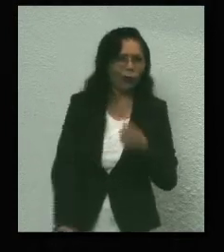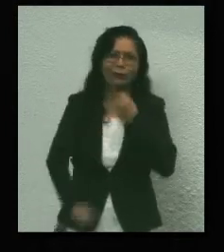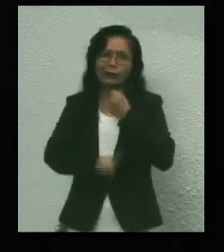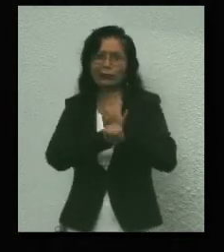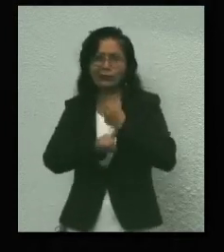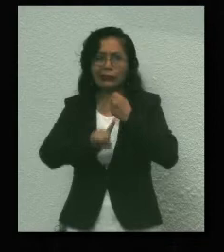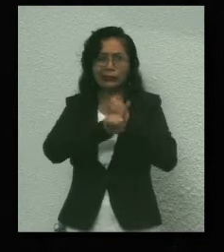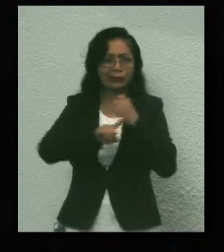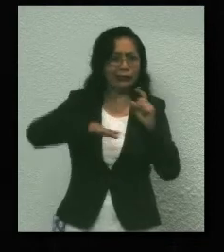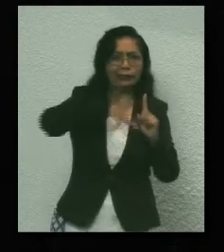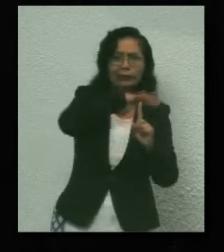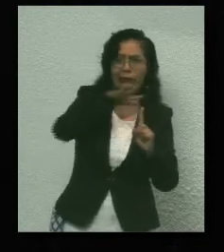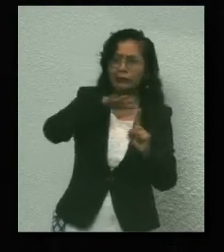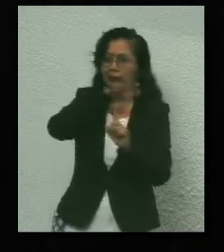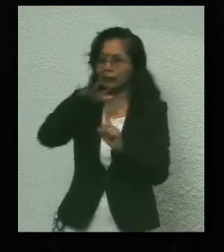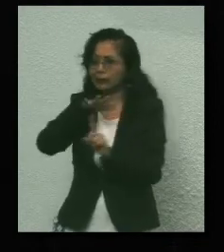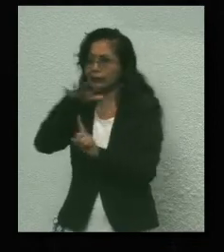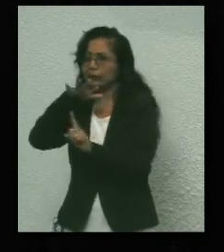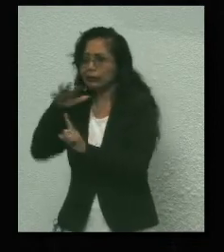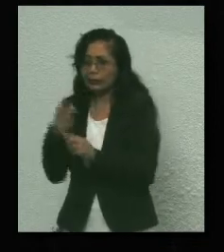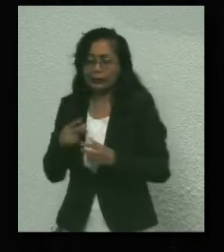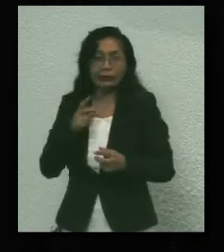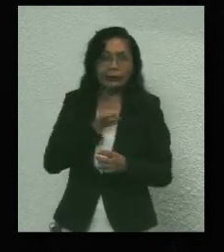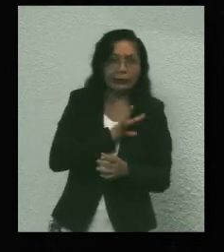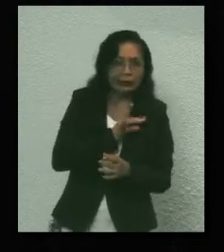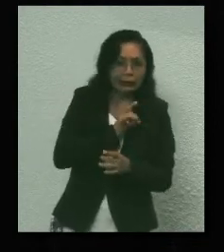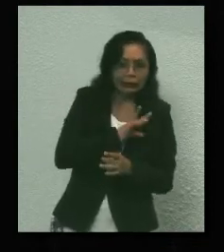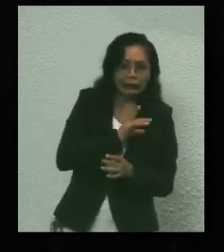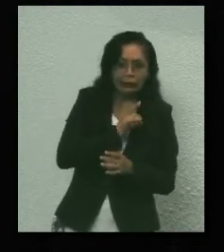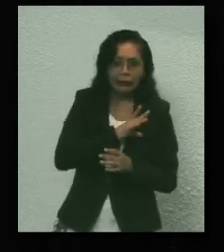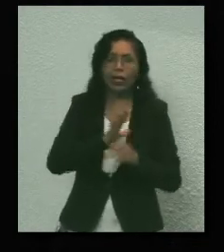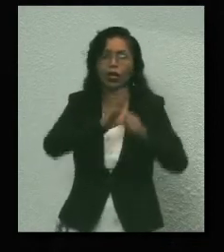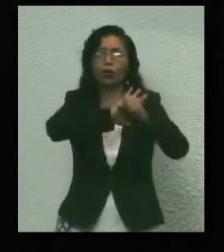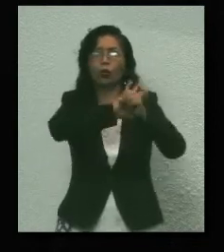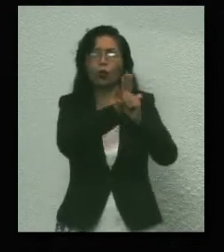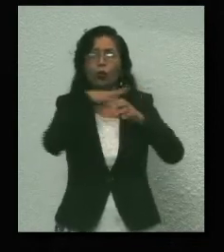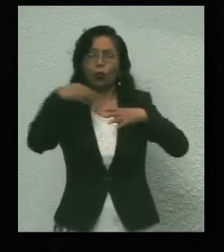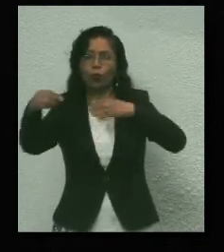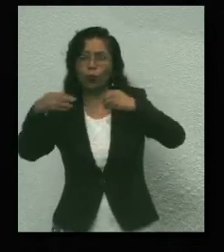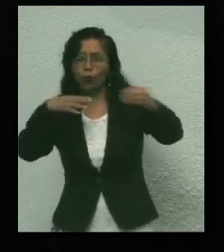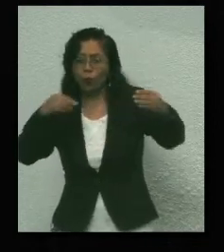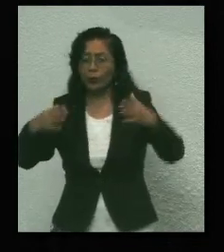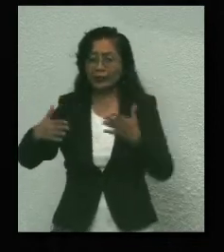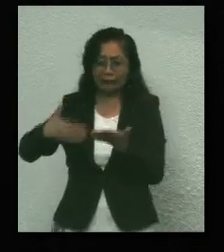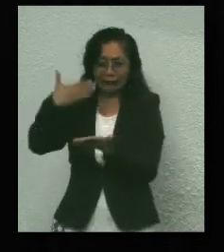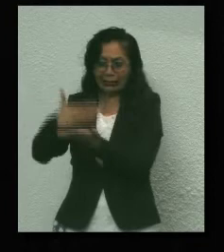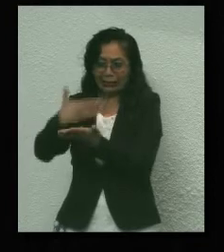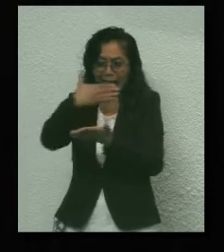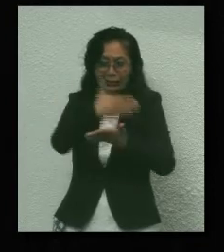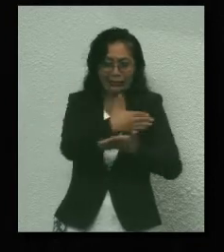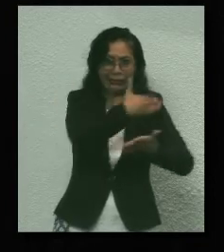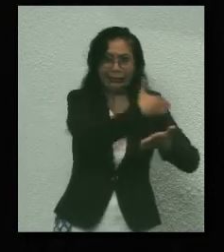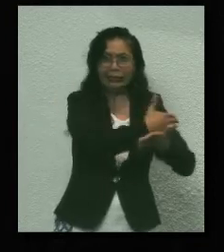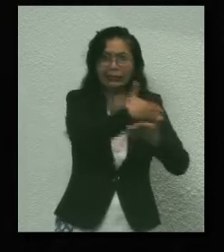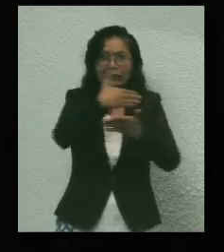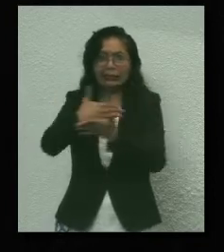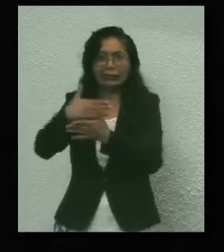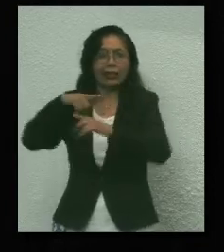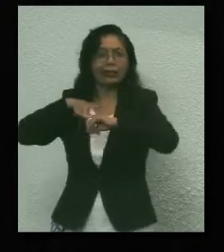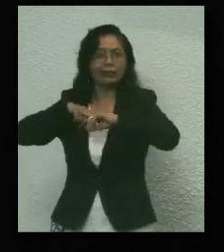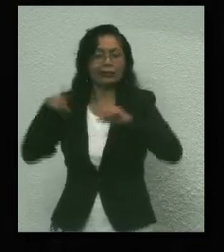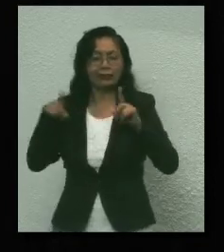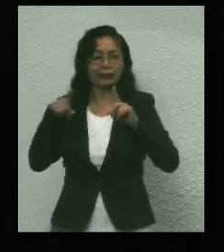medio de la incertidumbre derivada de la pandemia, que alteró el rumbo de la humanidad y obstaculizó las metas trazadas en todos los ámbitos.